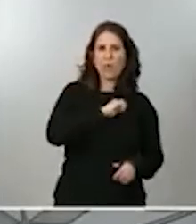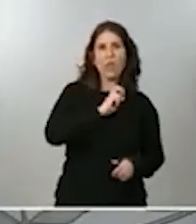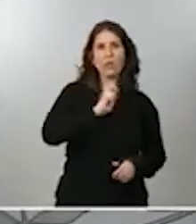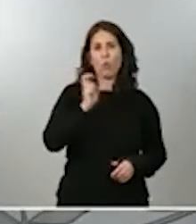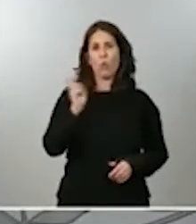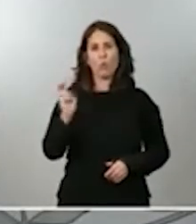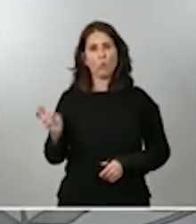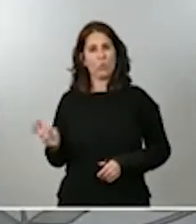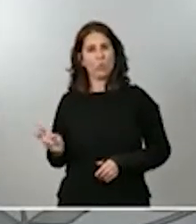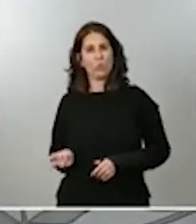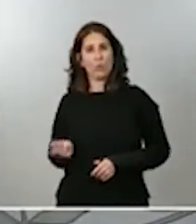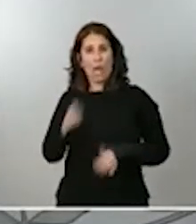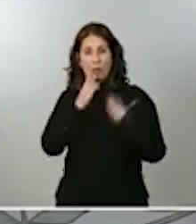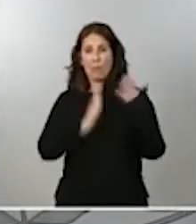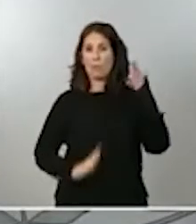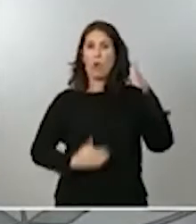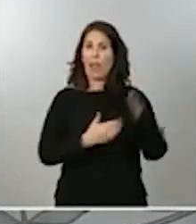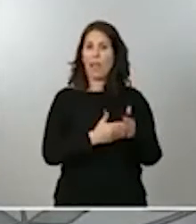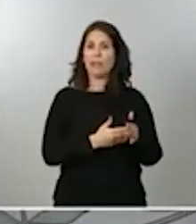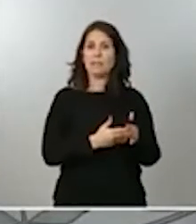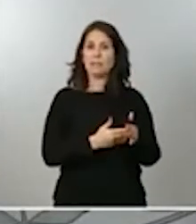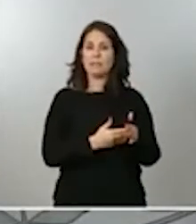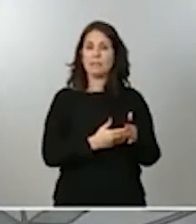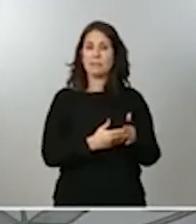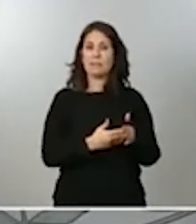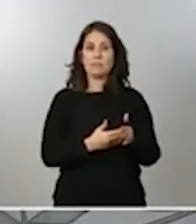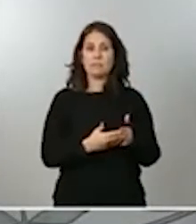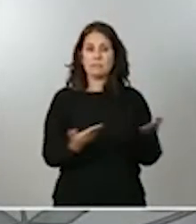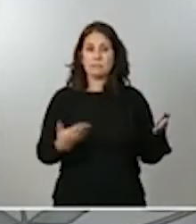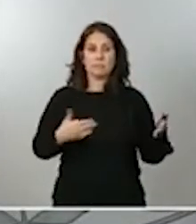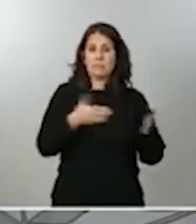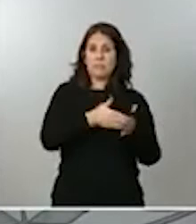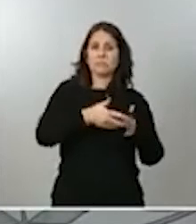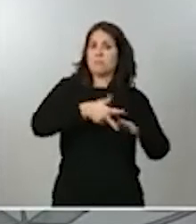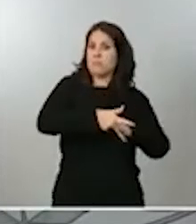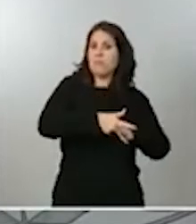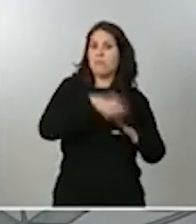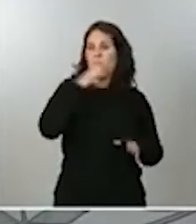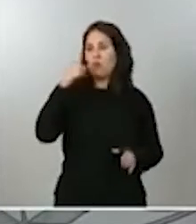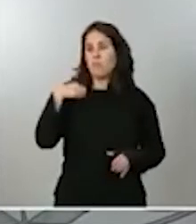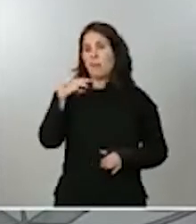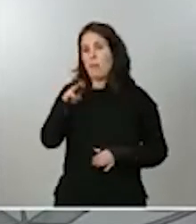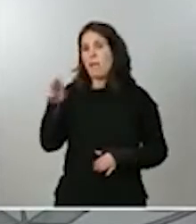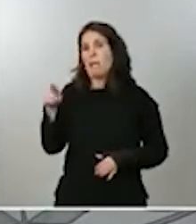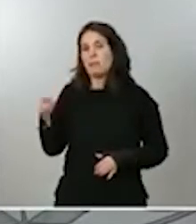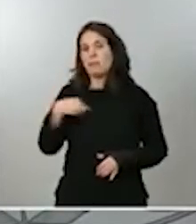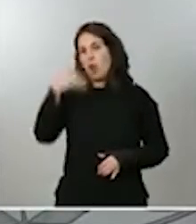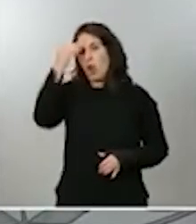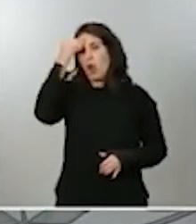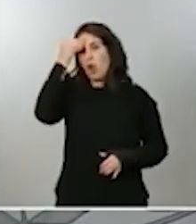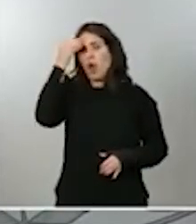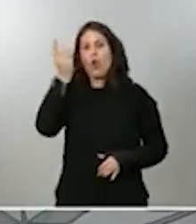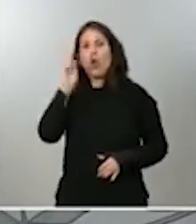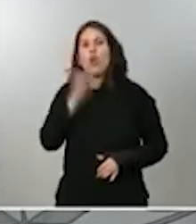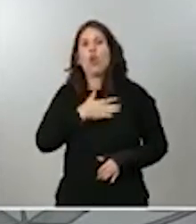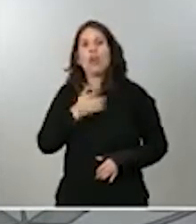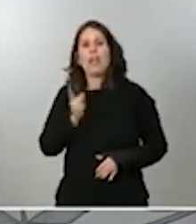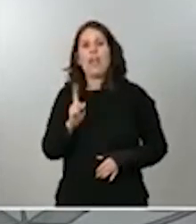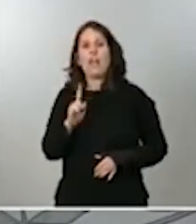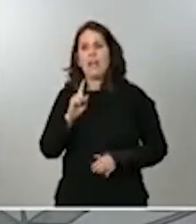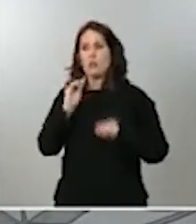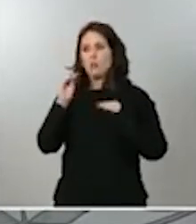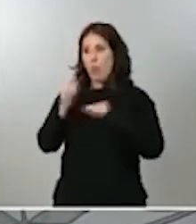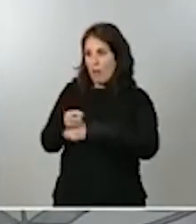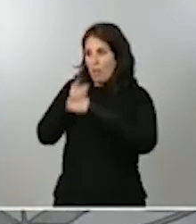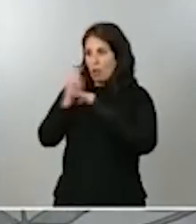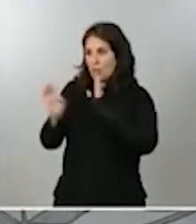bloqueadas por el simple hecho que el Partido Popular no piensa cumplir con su obligación constitucional. Lo han